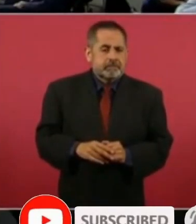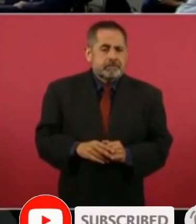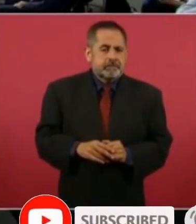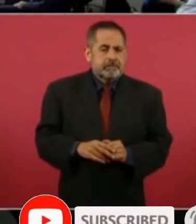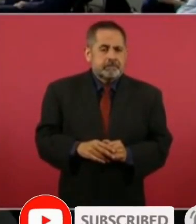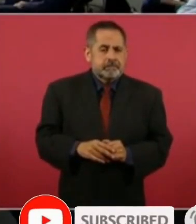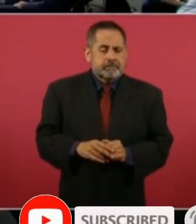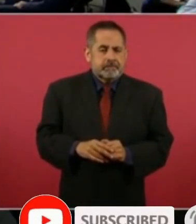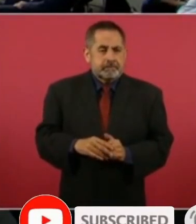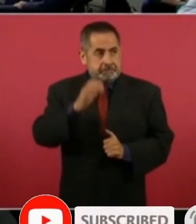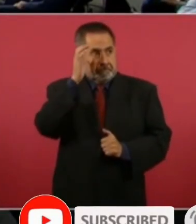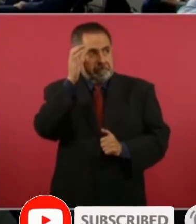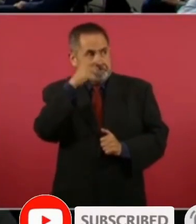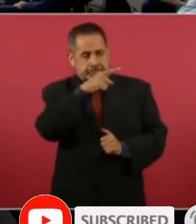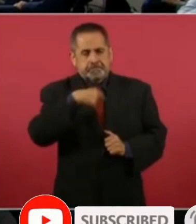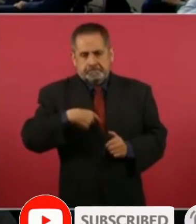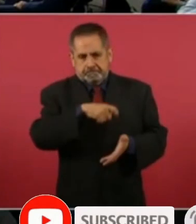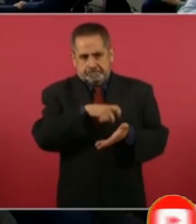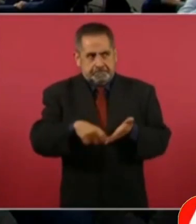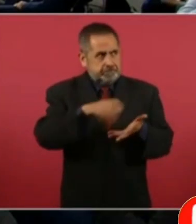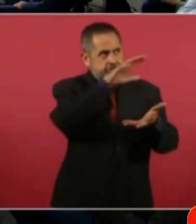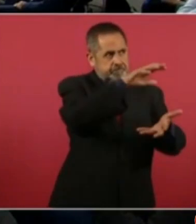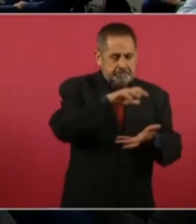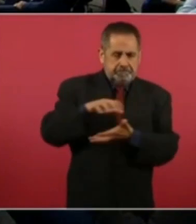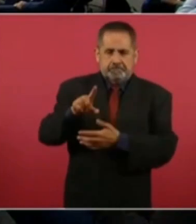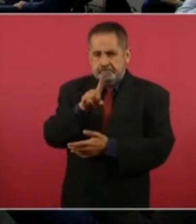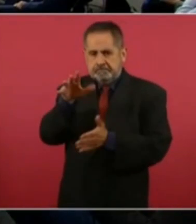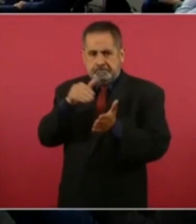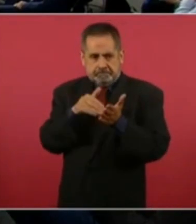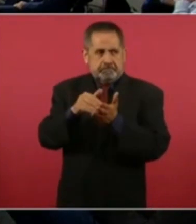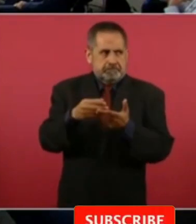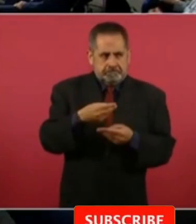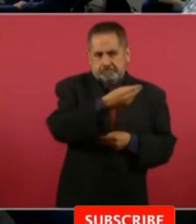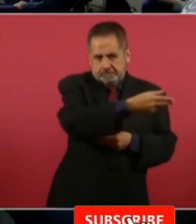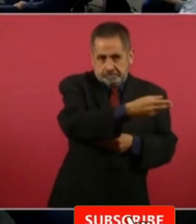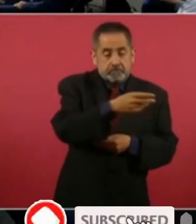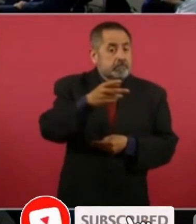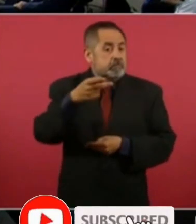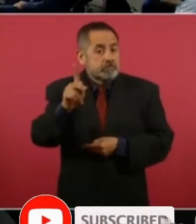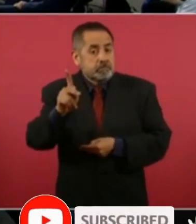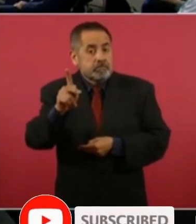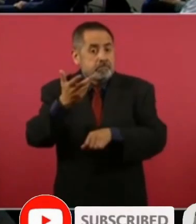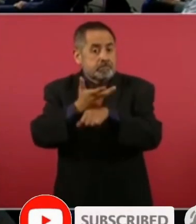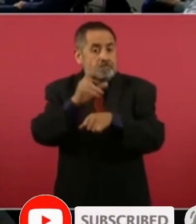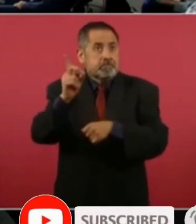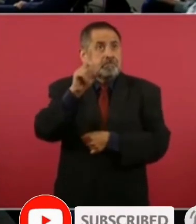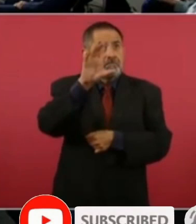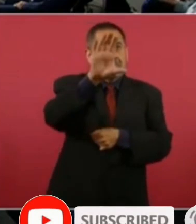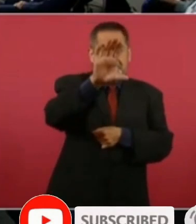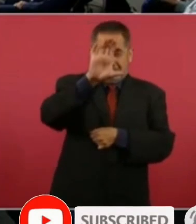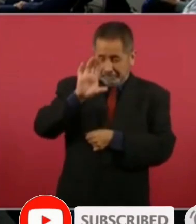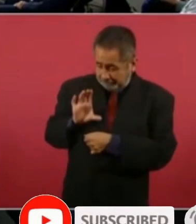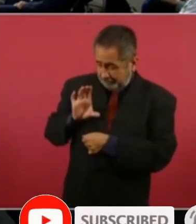de China. Pero las remesas van a llegar